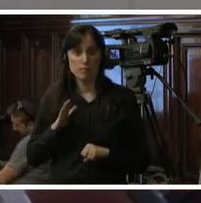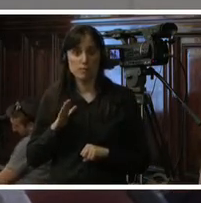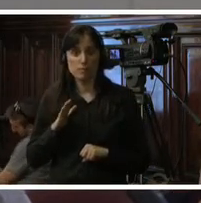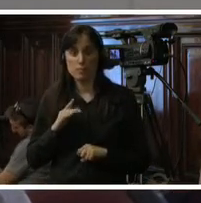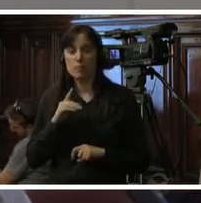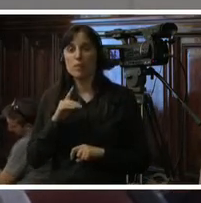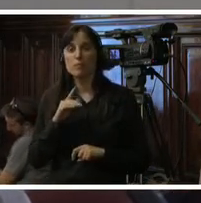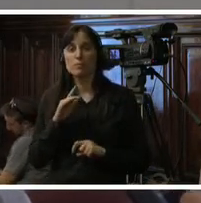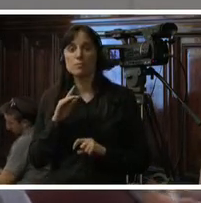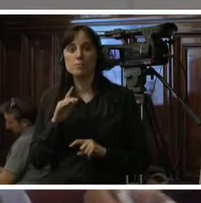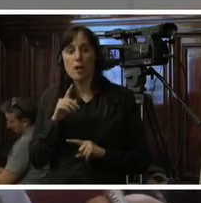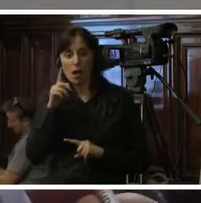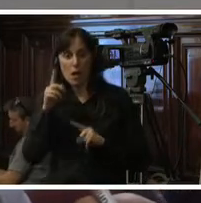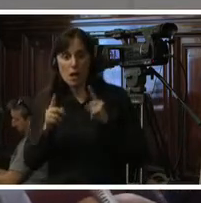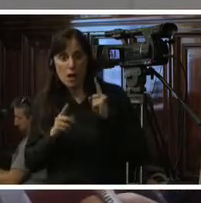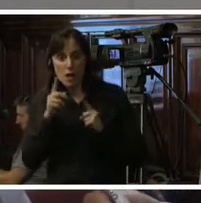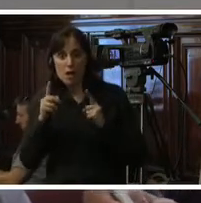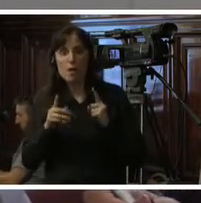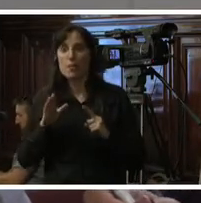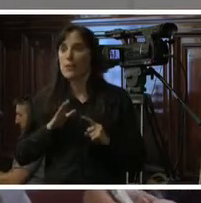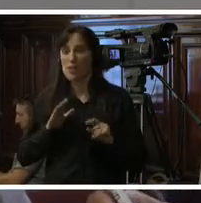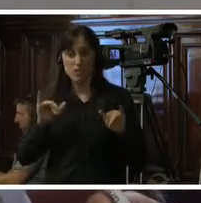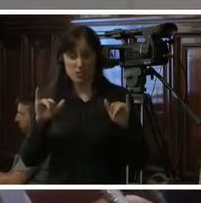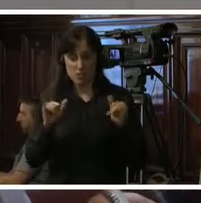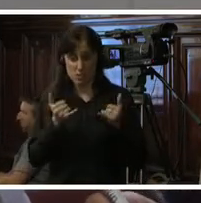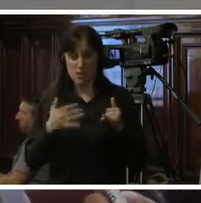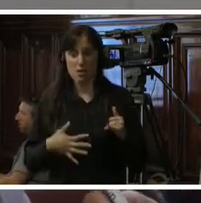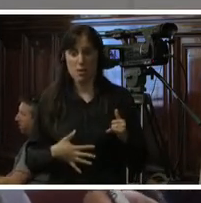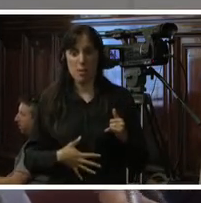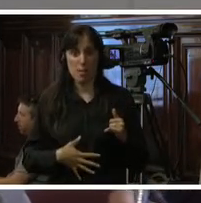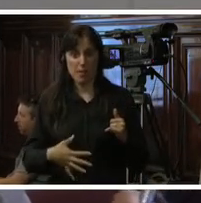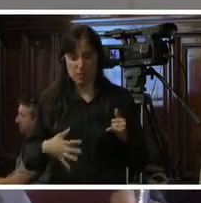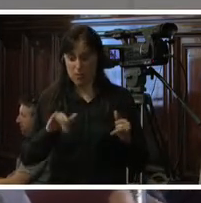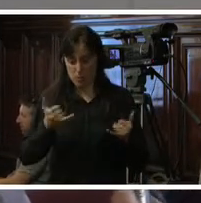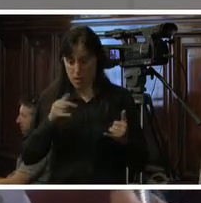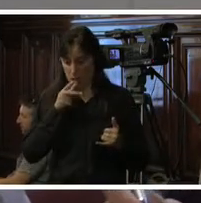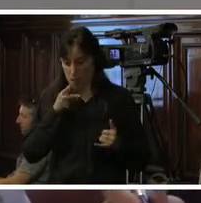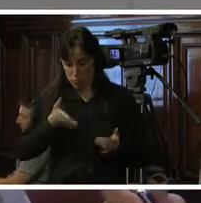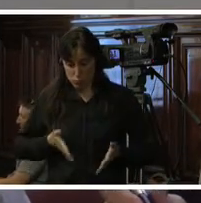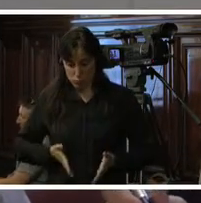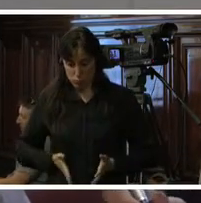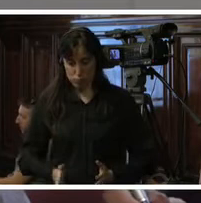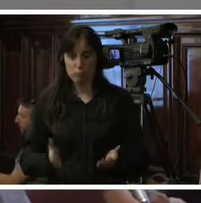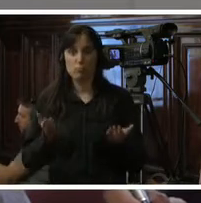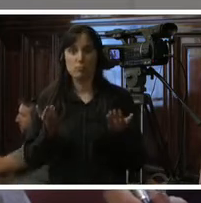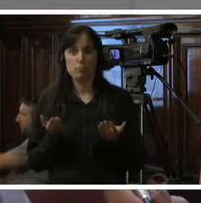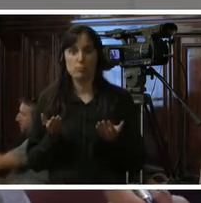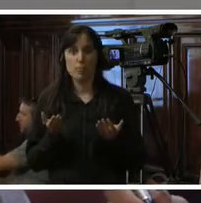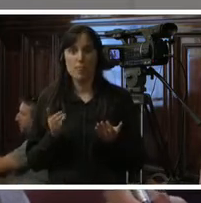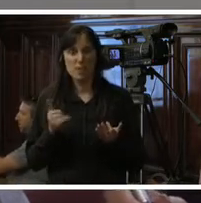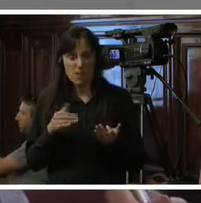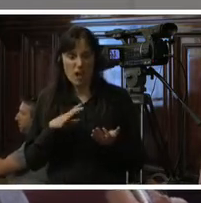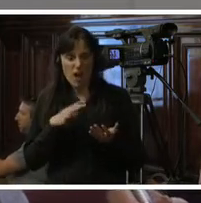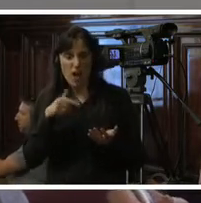el hecho de que las que quedaron embarazadas han tenido hijos que